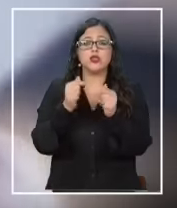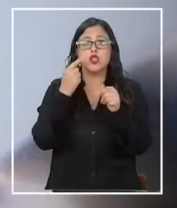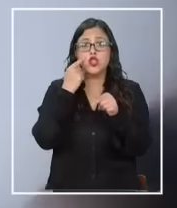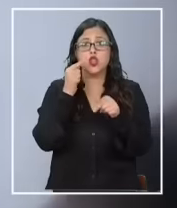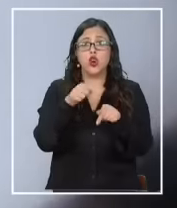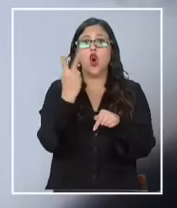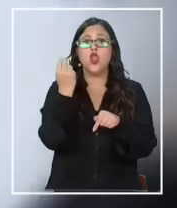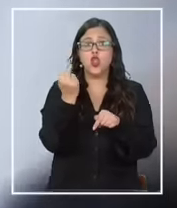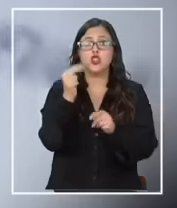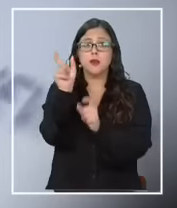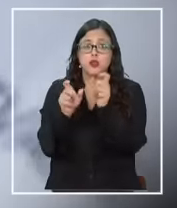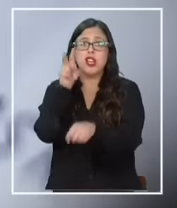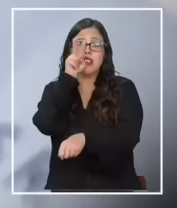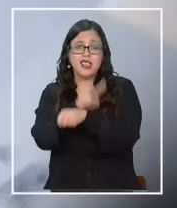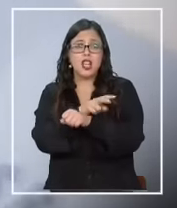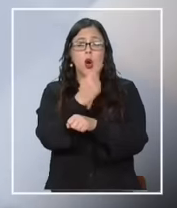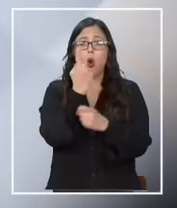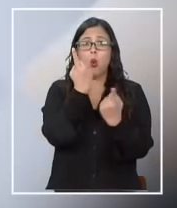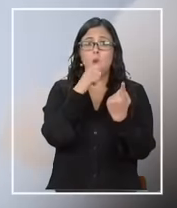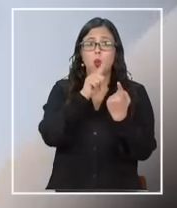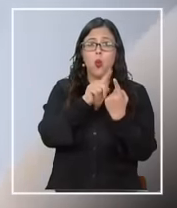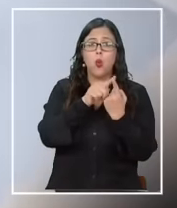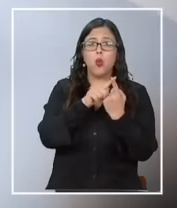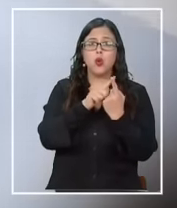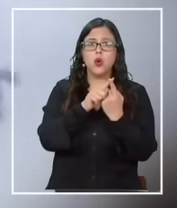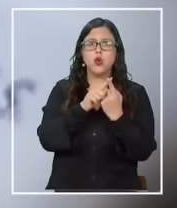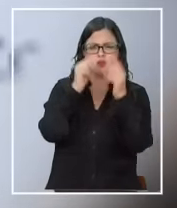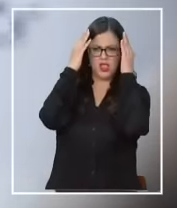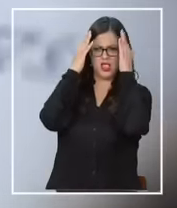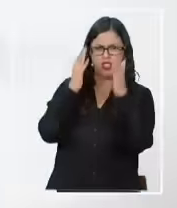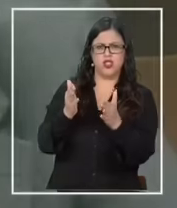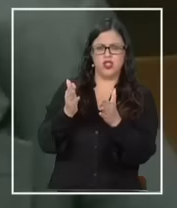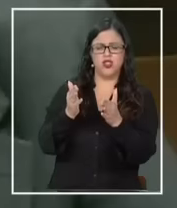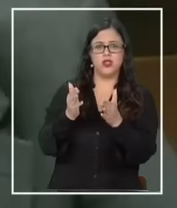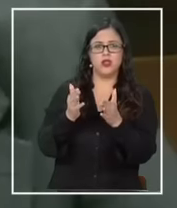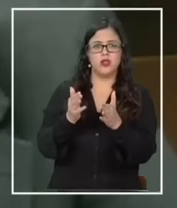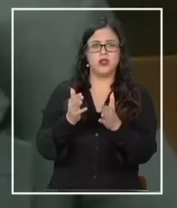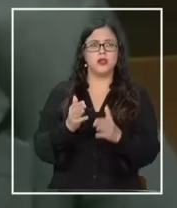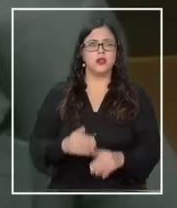12 testimonios, uno de ellos llamó especialmente la atención.